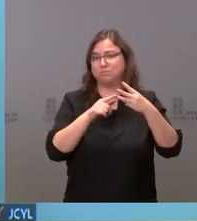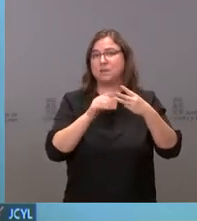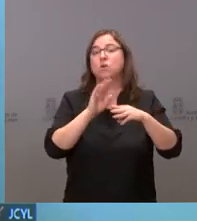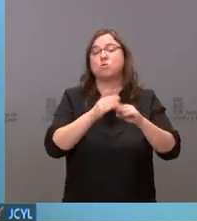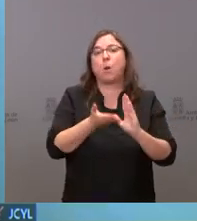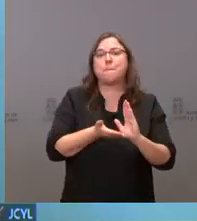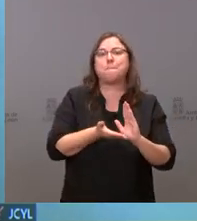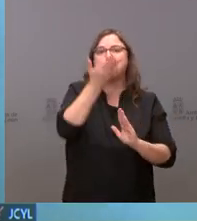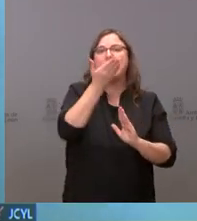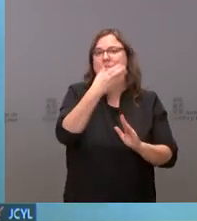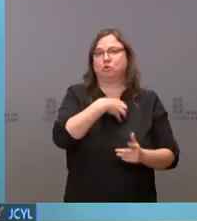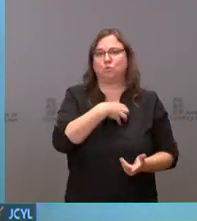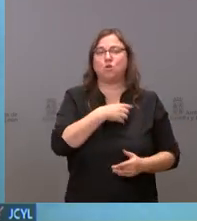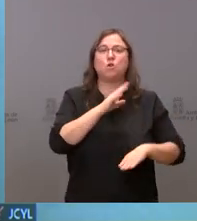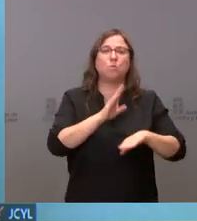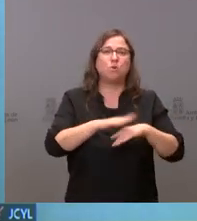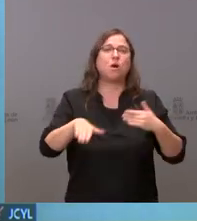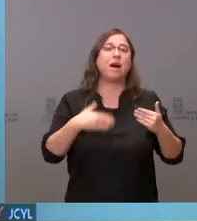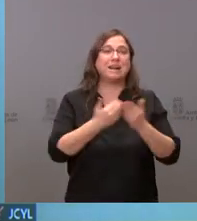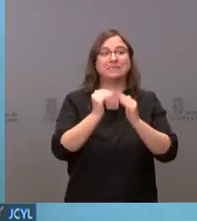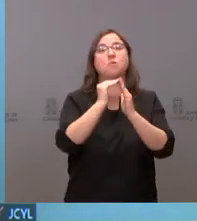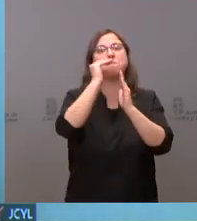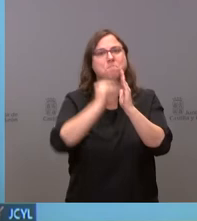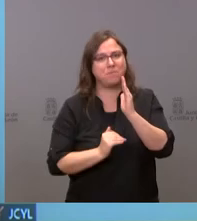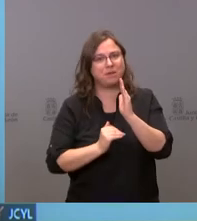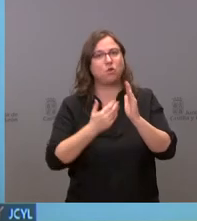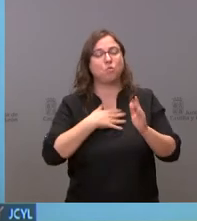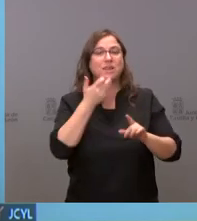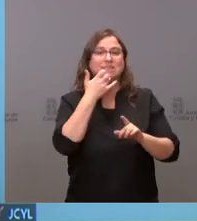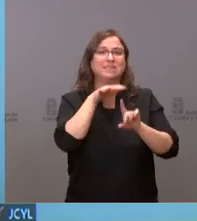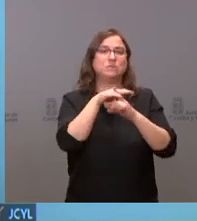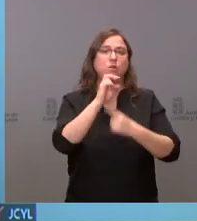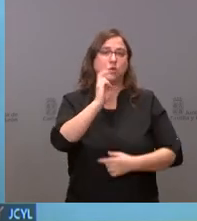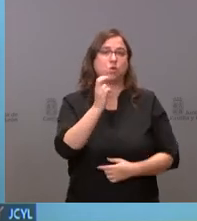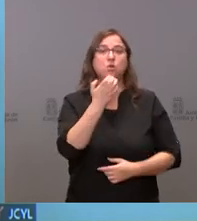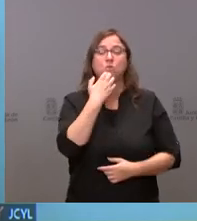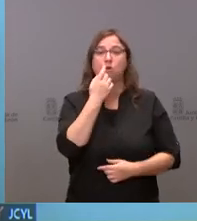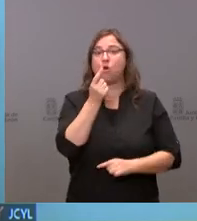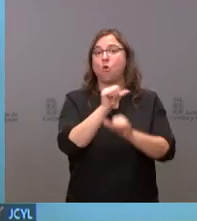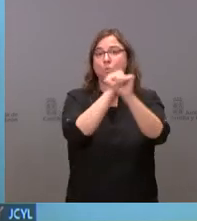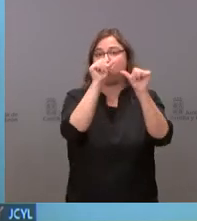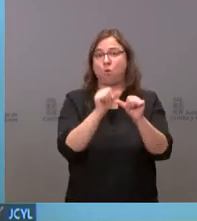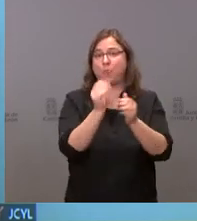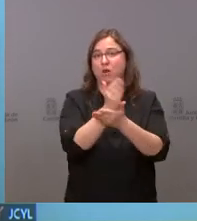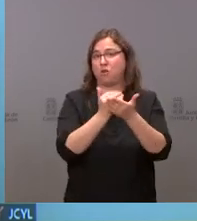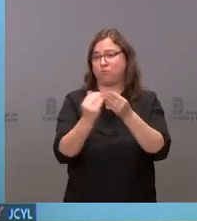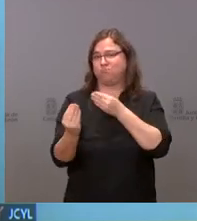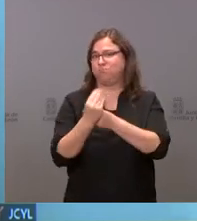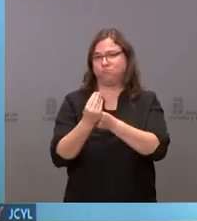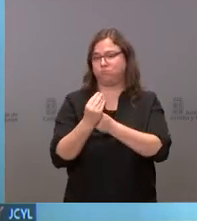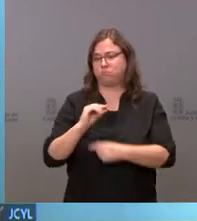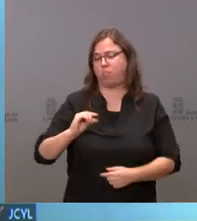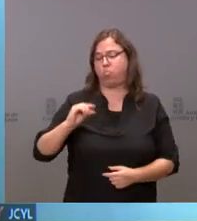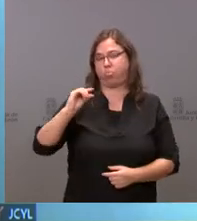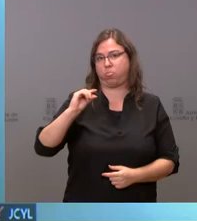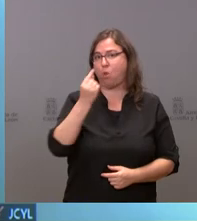crecimiento o incluso que hubieran obligado una rebaja en otras condiciones en primer lugar un modelo de financiación autonómica que apenas aporta un crecimiento